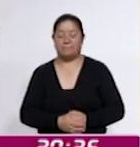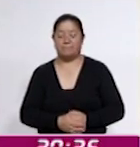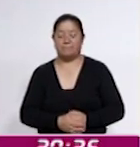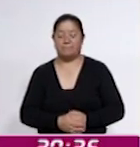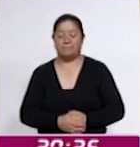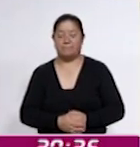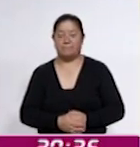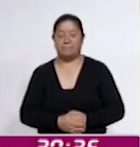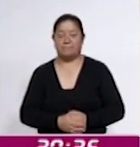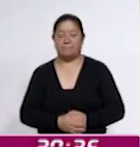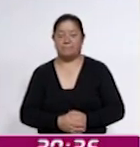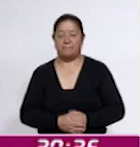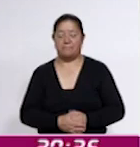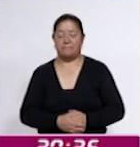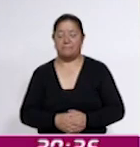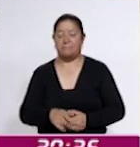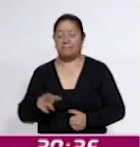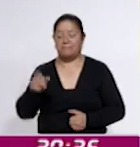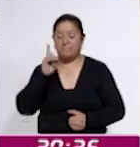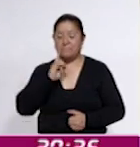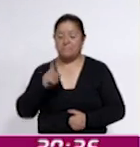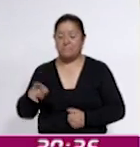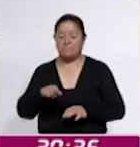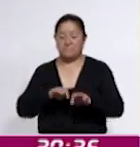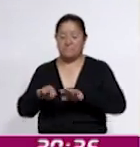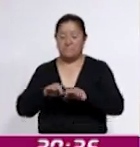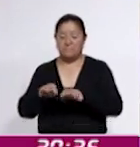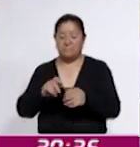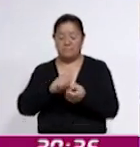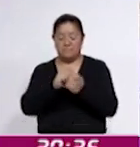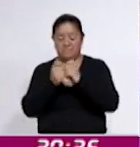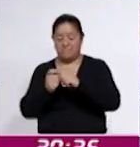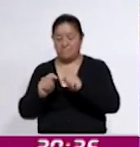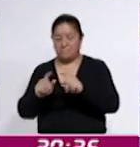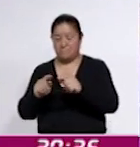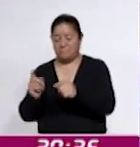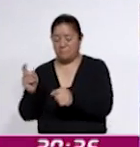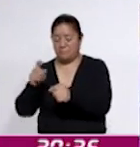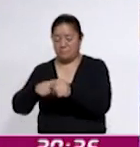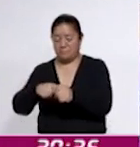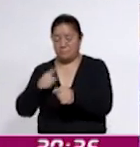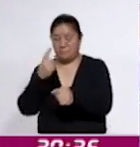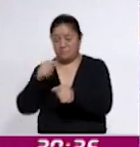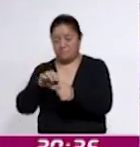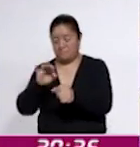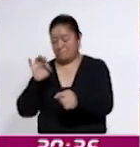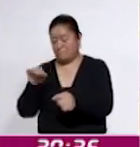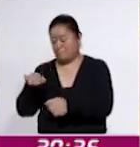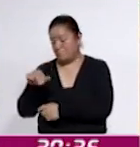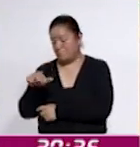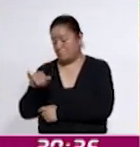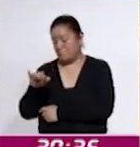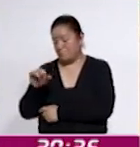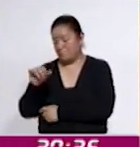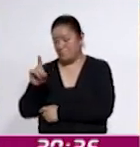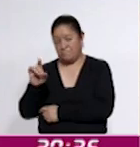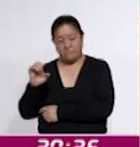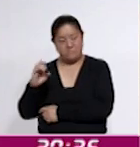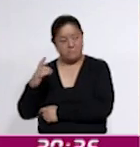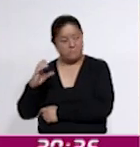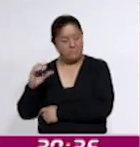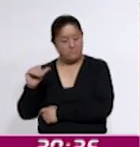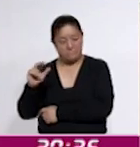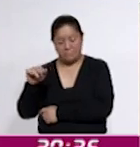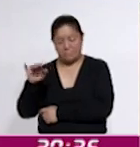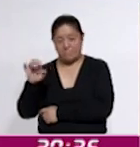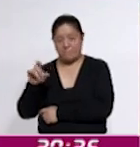La integrante del colectivo Mujeres Trabajando, Transformando Tlaxcala, María del Carmen Cervantes Bravo, destacó la importancia de esta